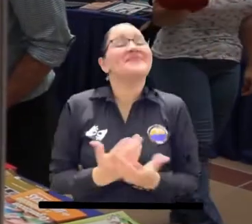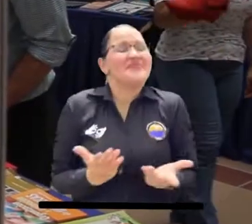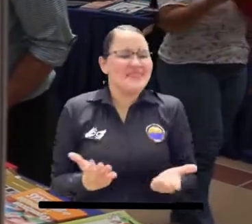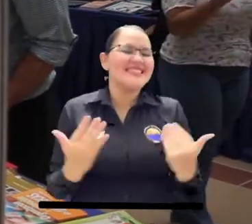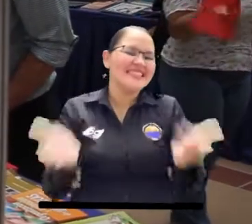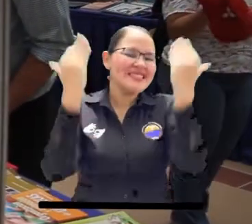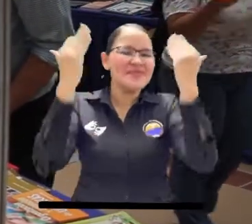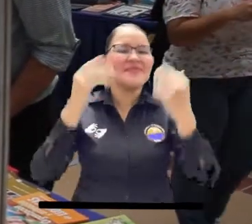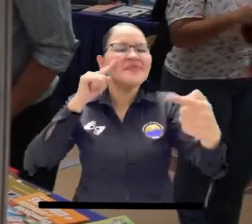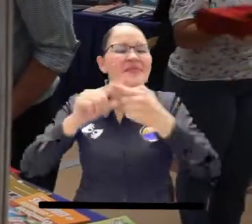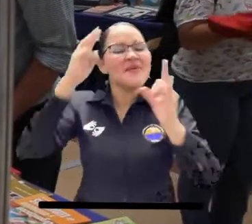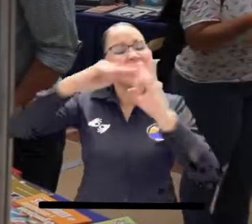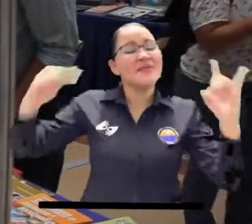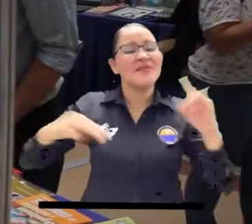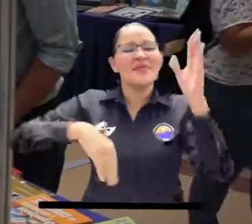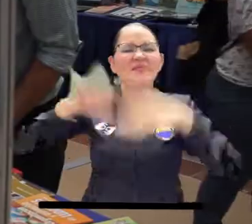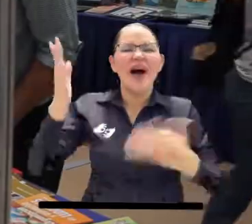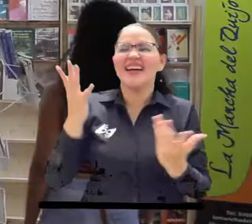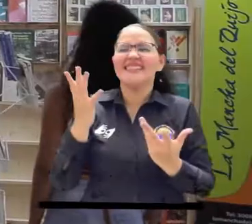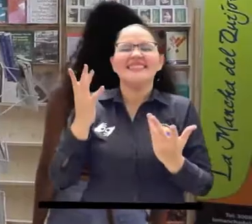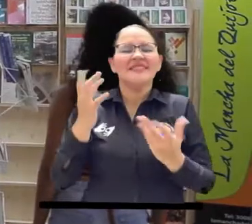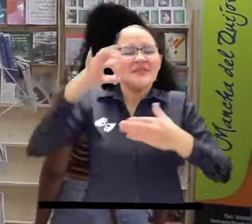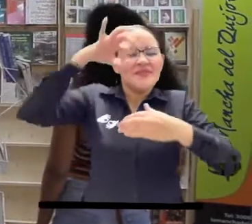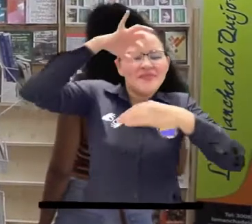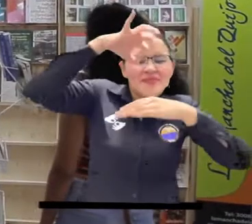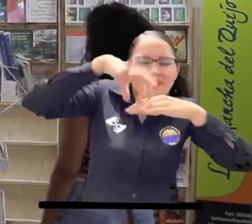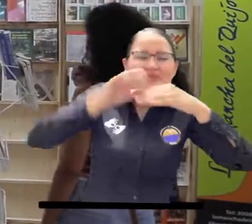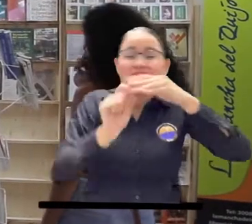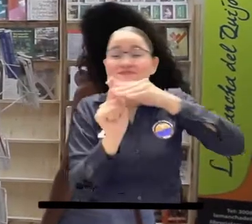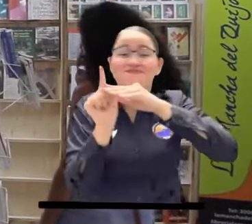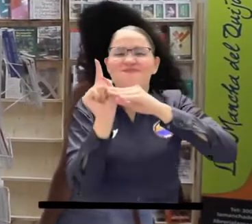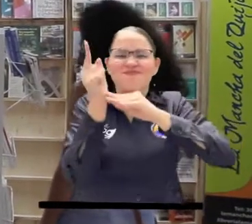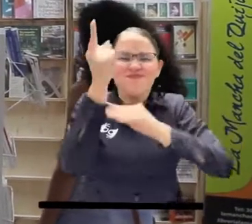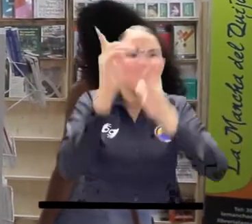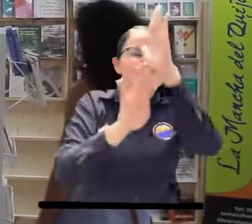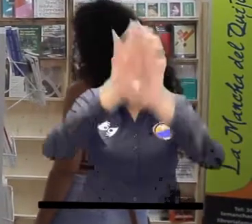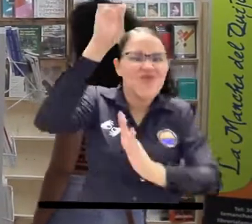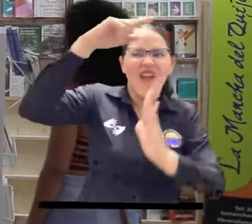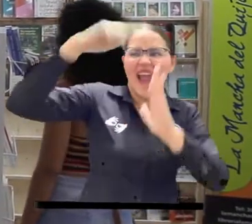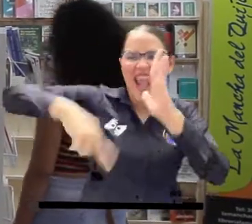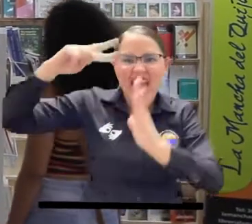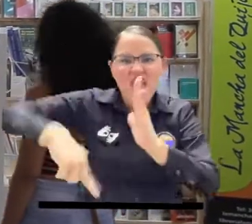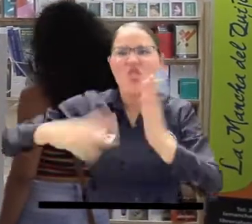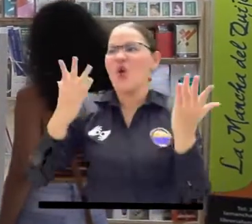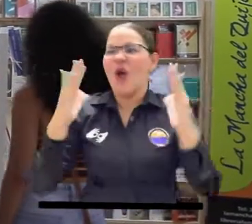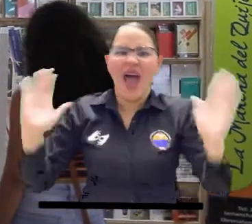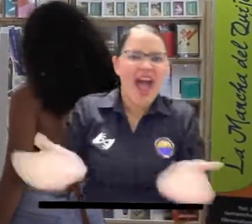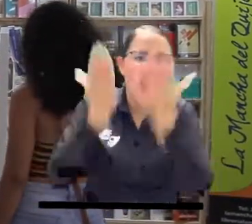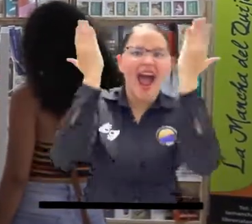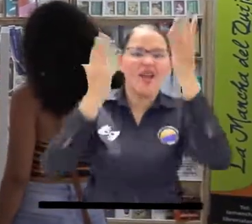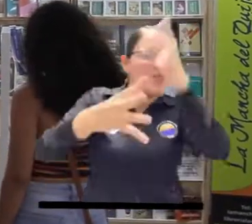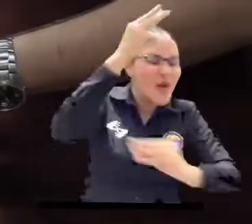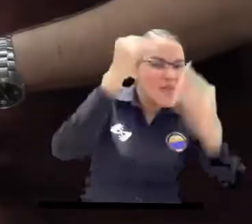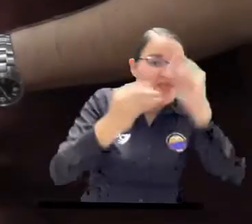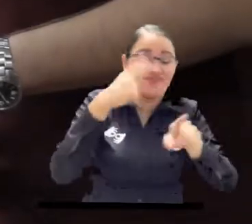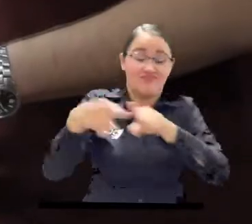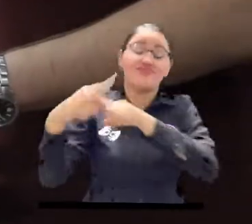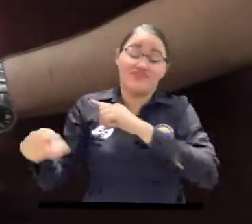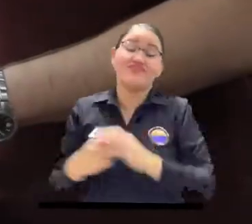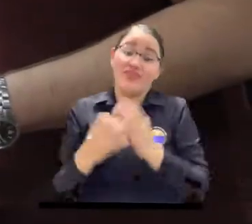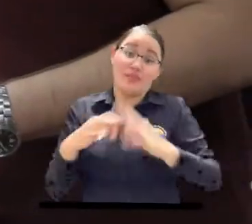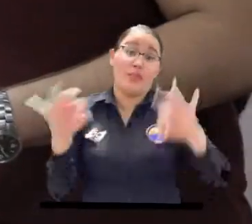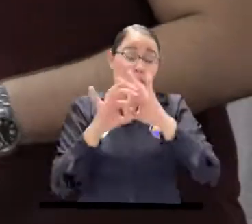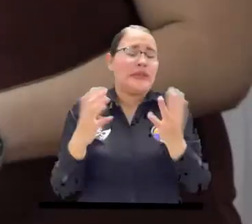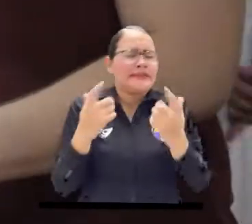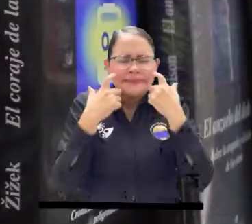con esta feria muchas cosas y queremos implementar las semillas, por supuesto, de la cultura y de incentivar cada vez más la